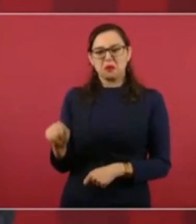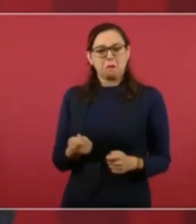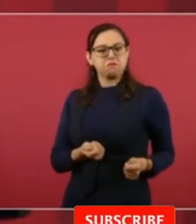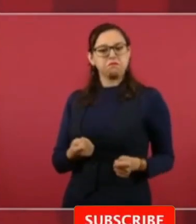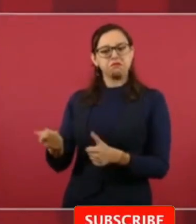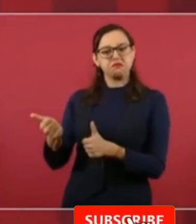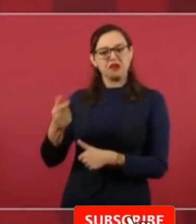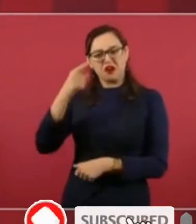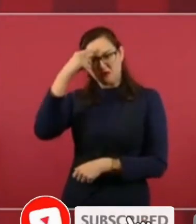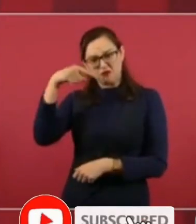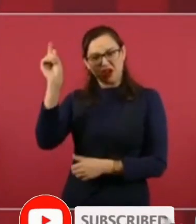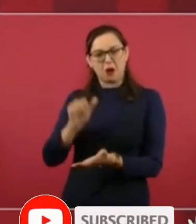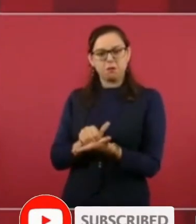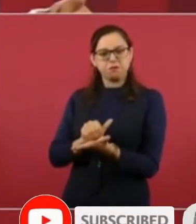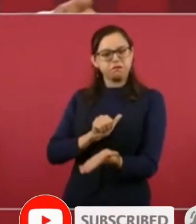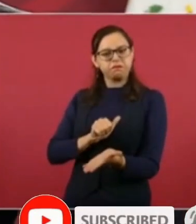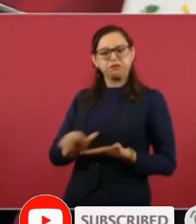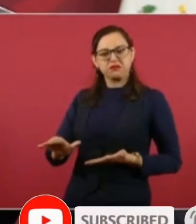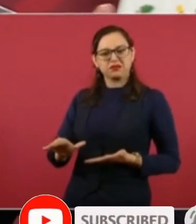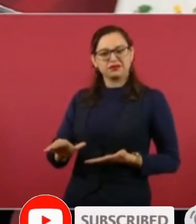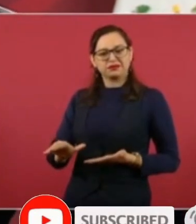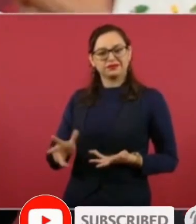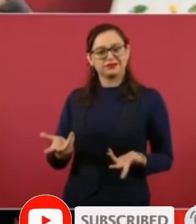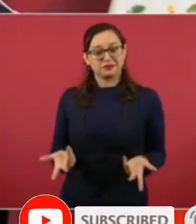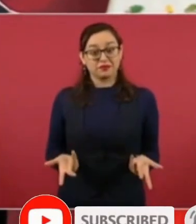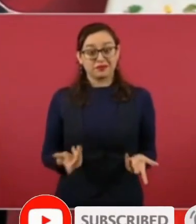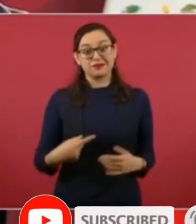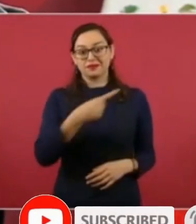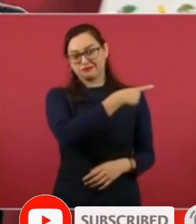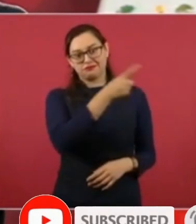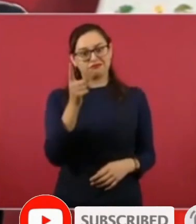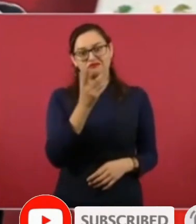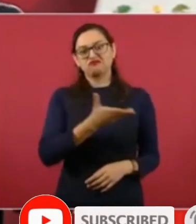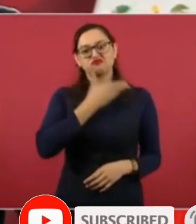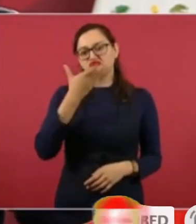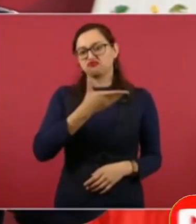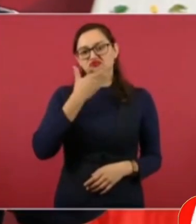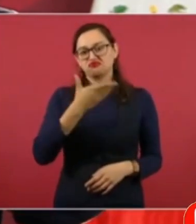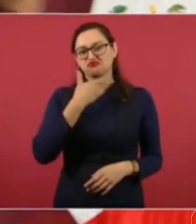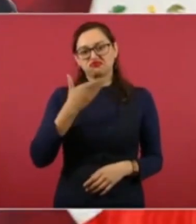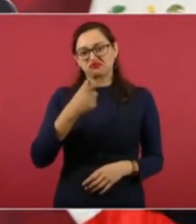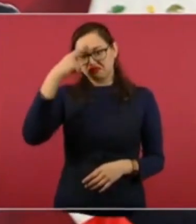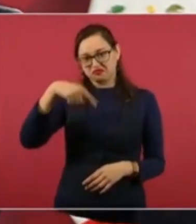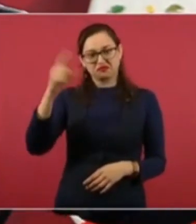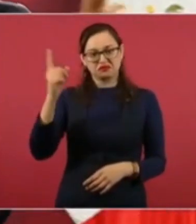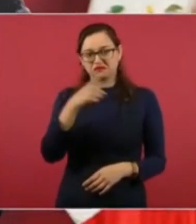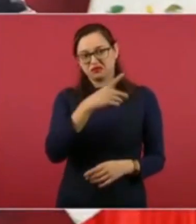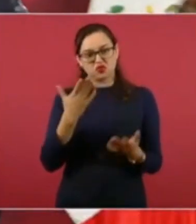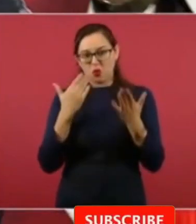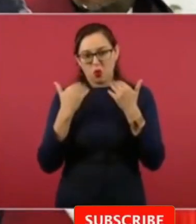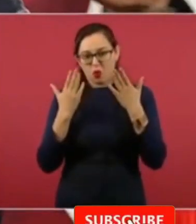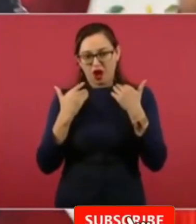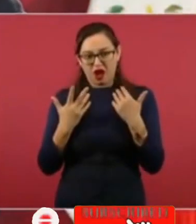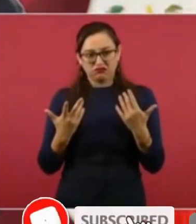que es una manera infame de empleadores sin escrúpulos esa es una